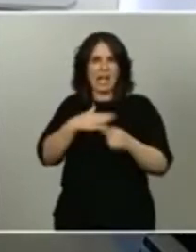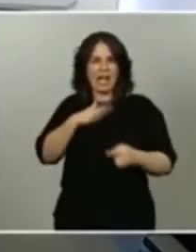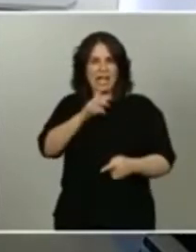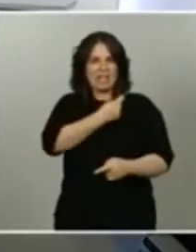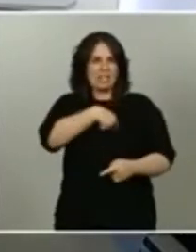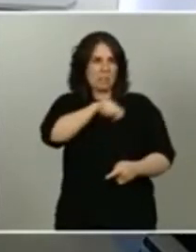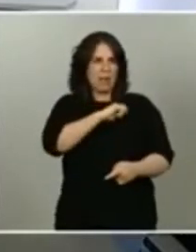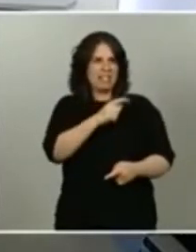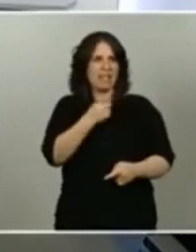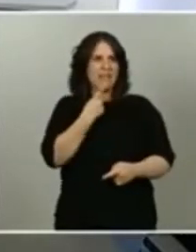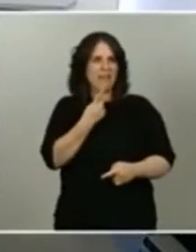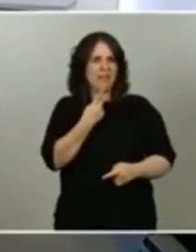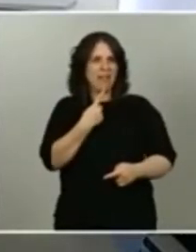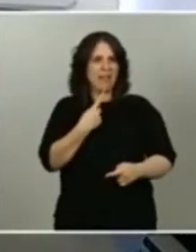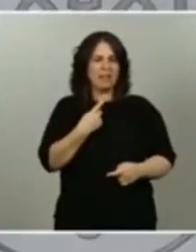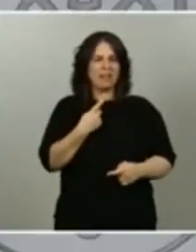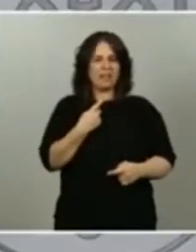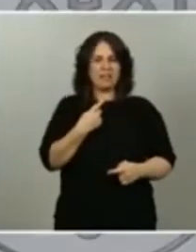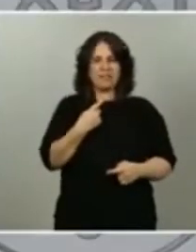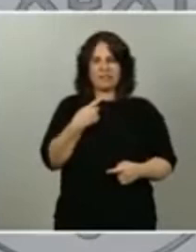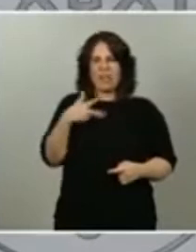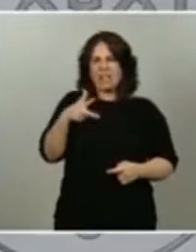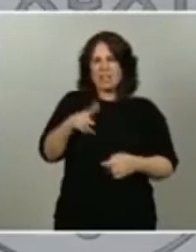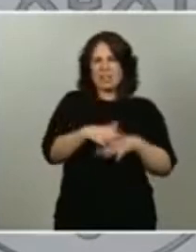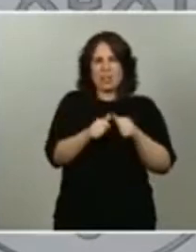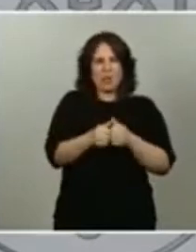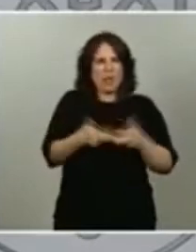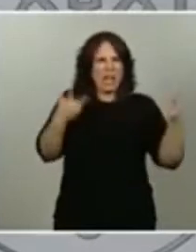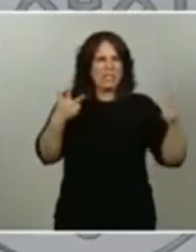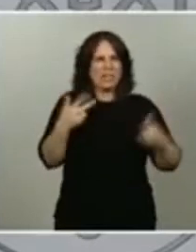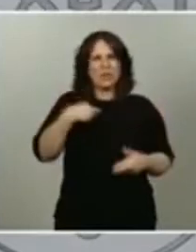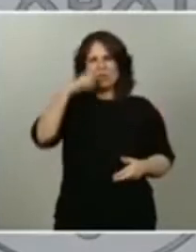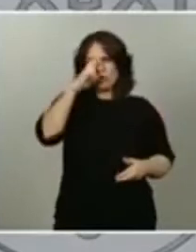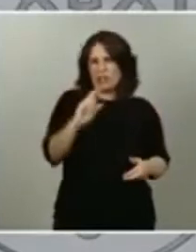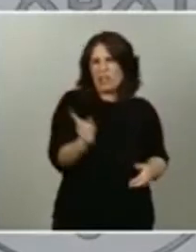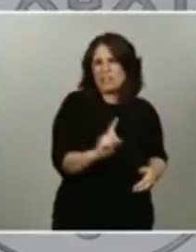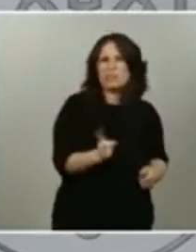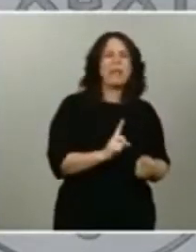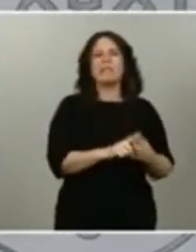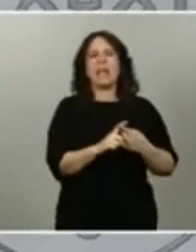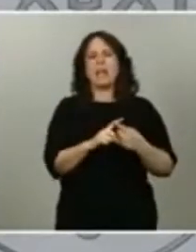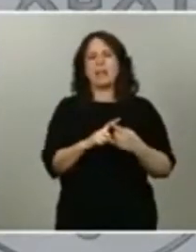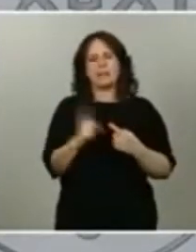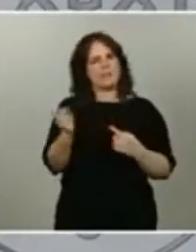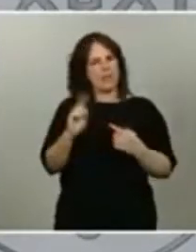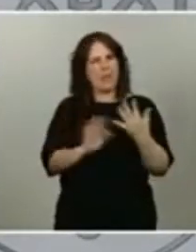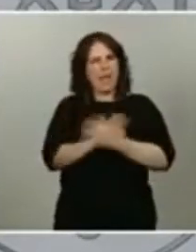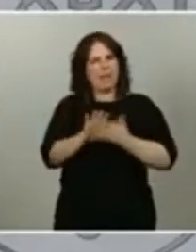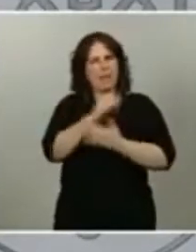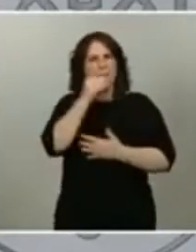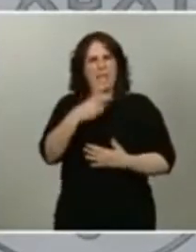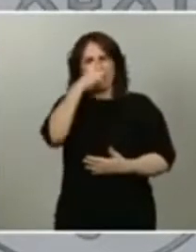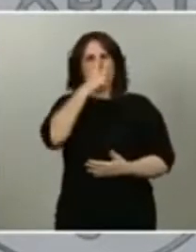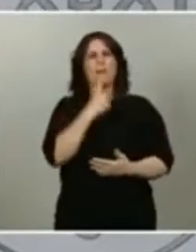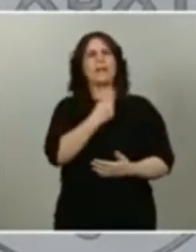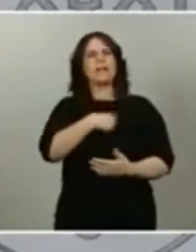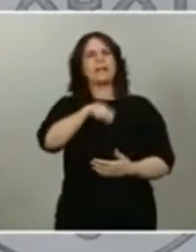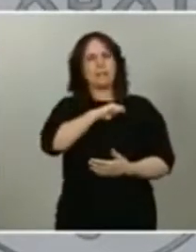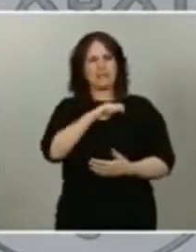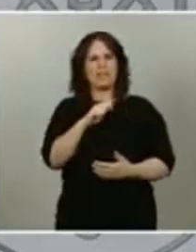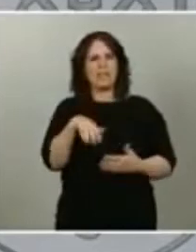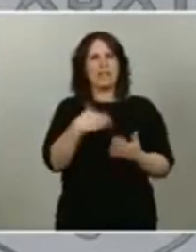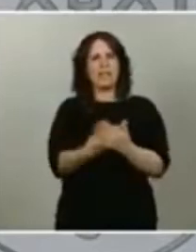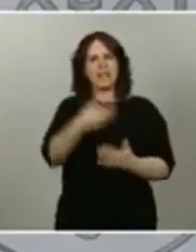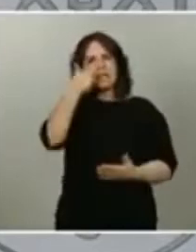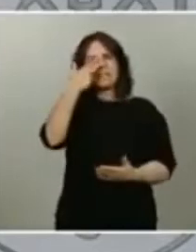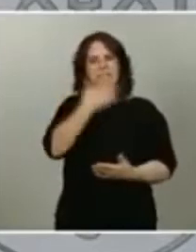país donde los derechos democráticos no se respetaban, que hable bien de España, que lleve los intereses de España